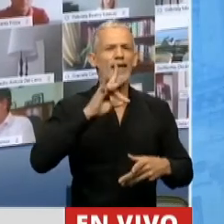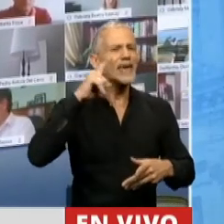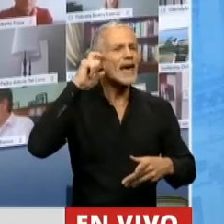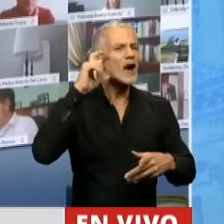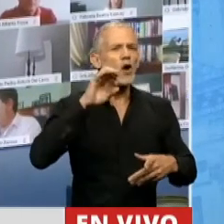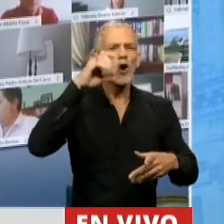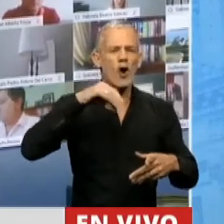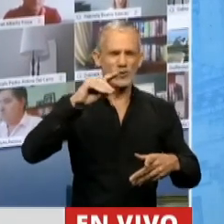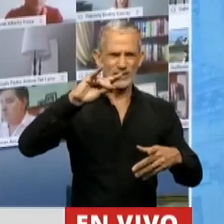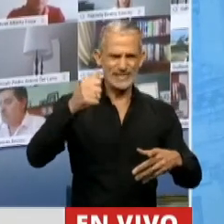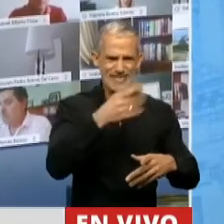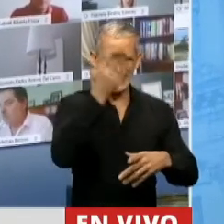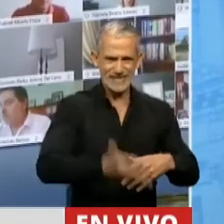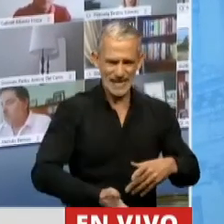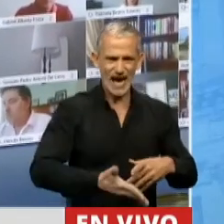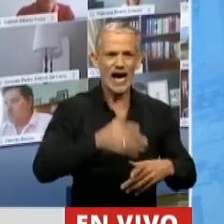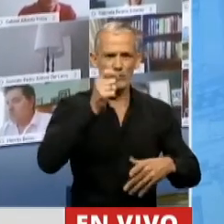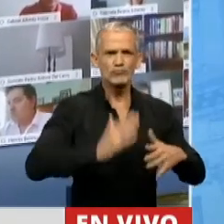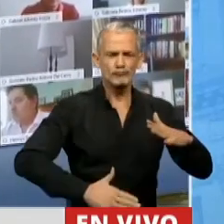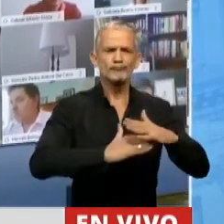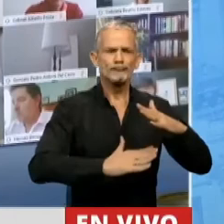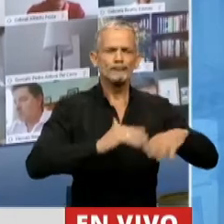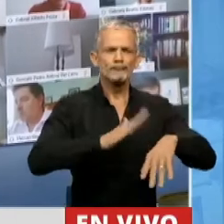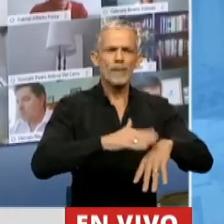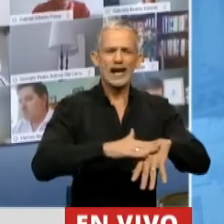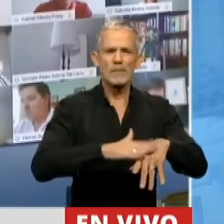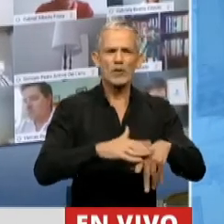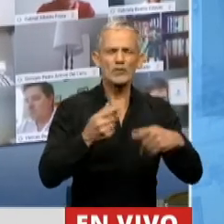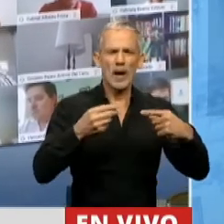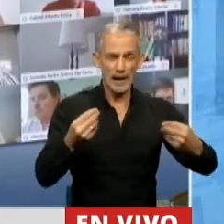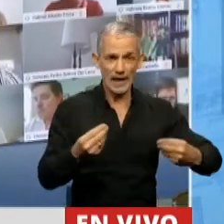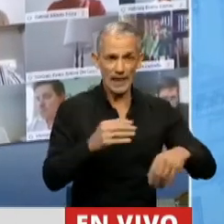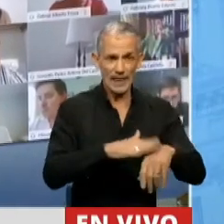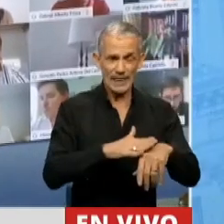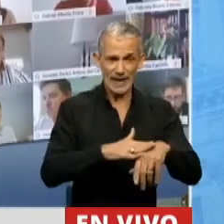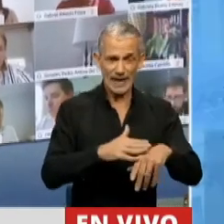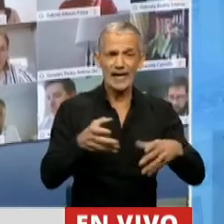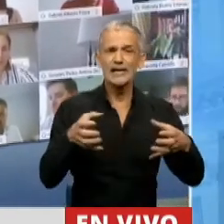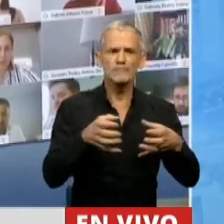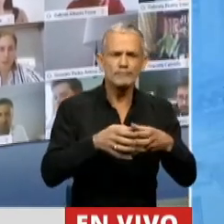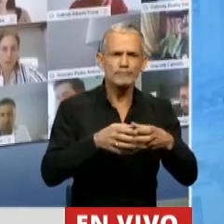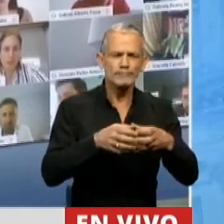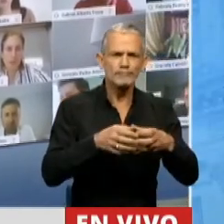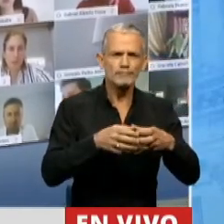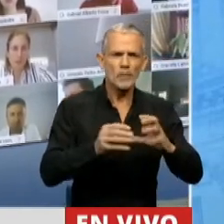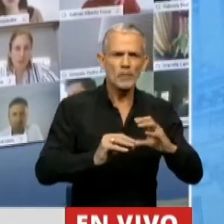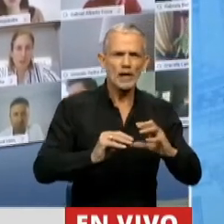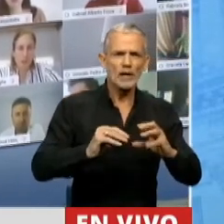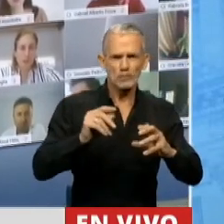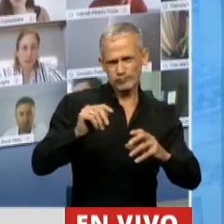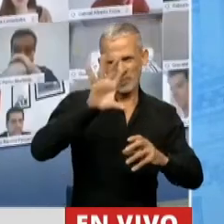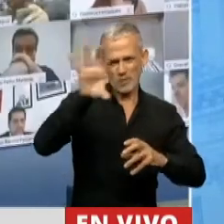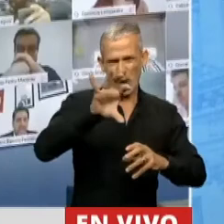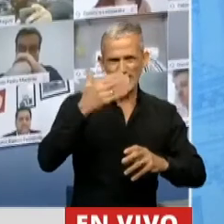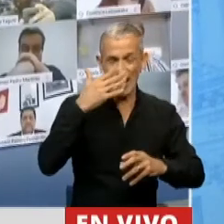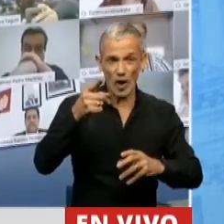responsable de la repartición de la provincia de Córdoba